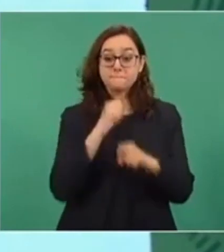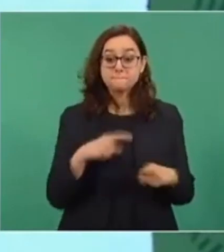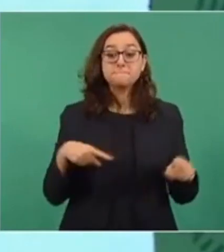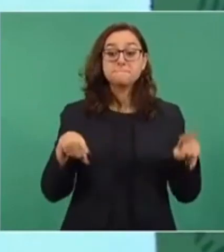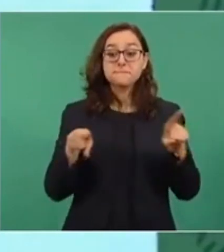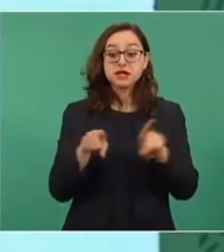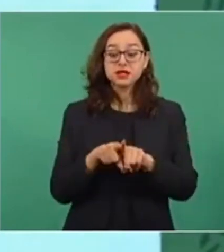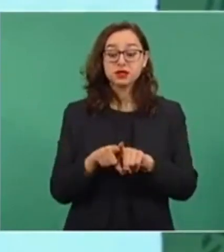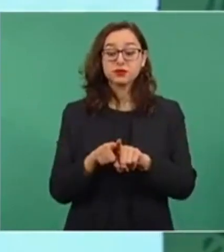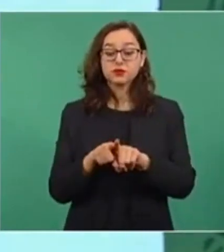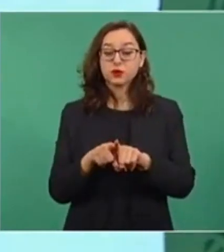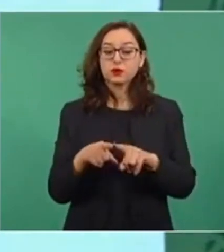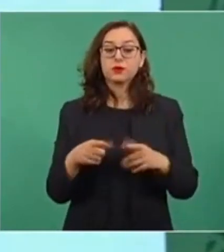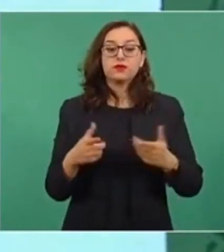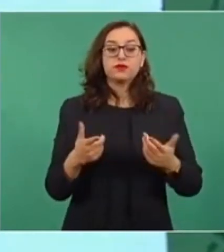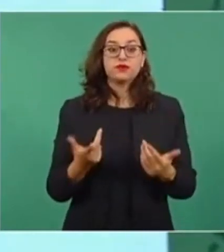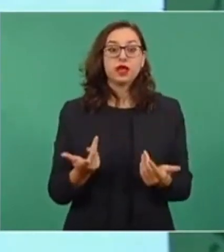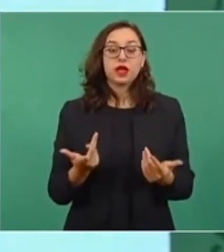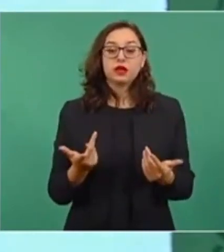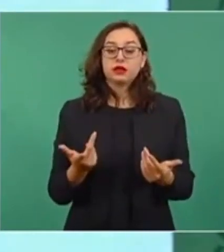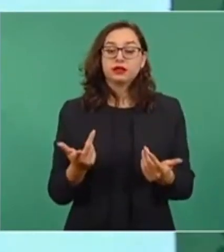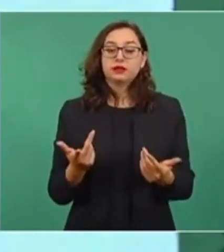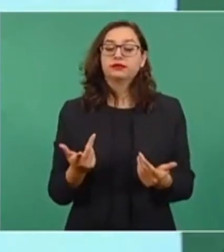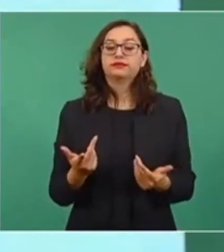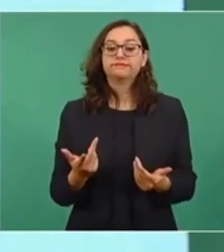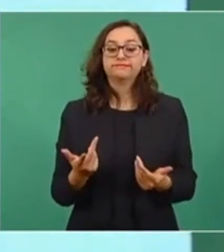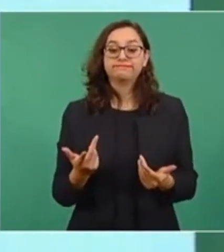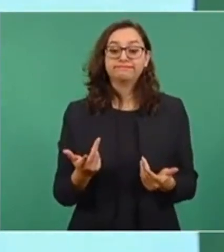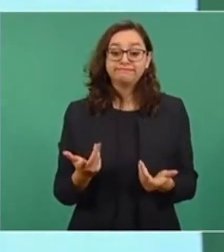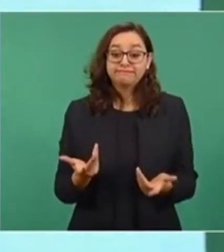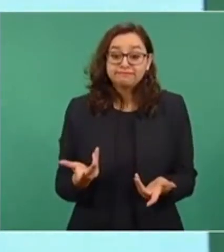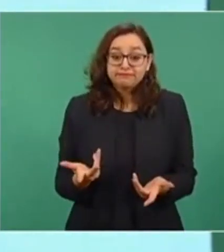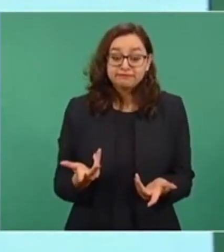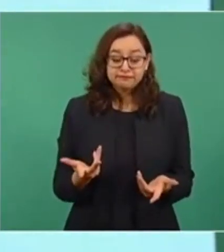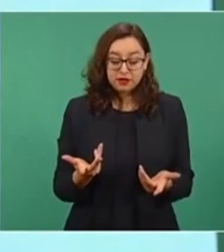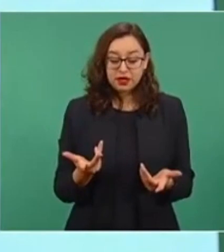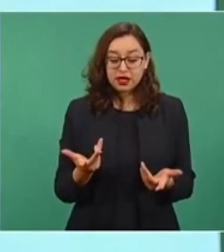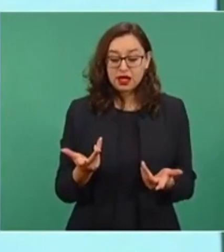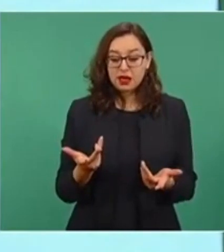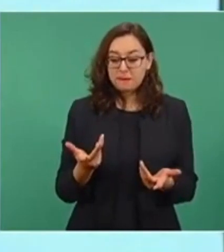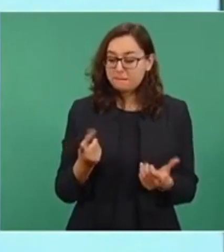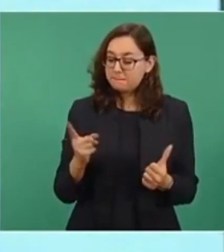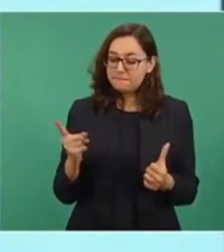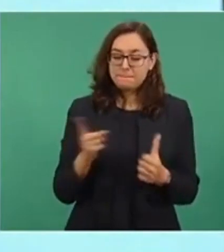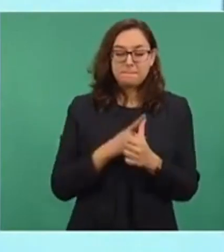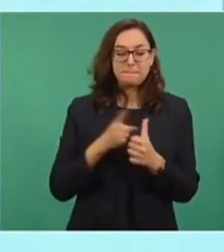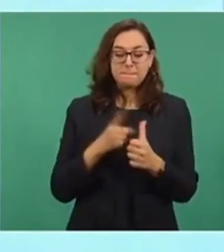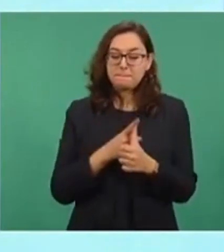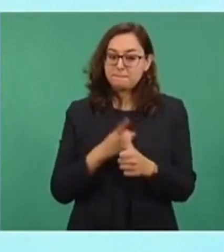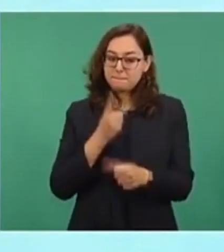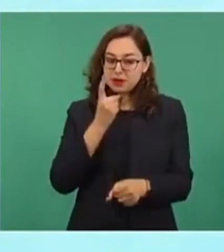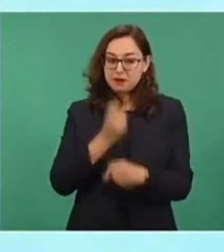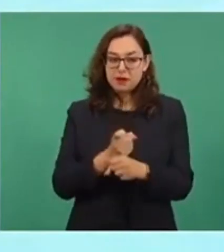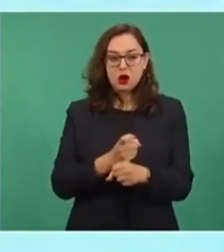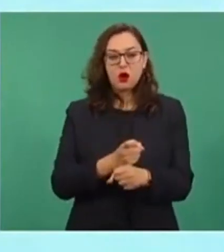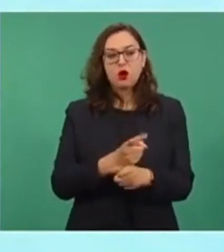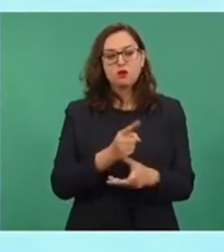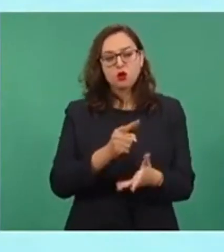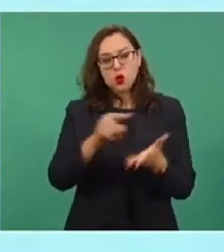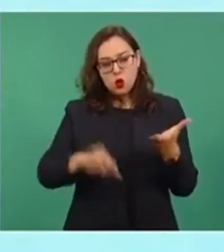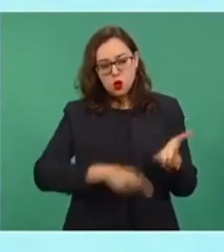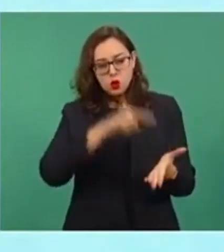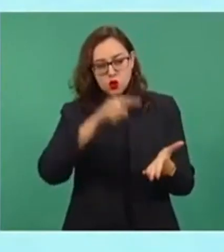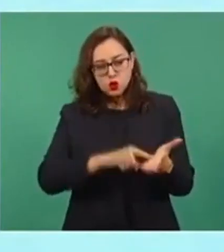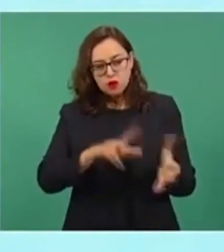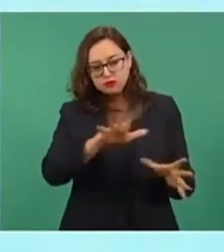preferencia al que se puedan rehabilitar espacios y